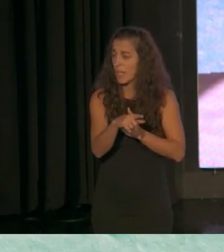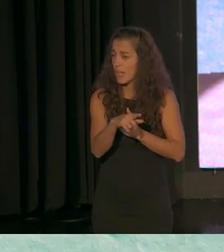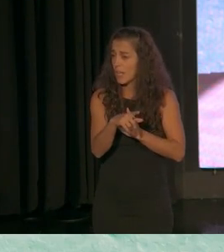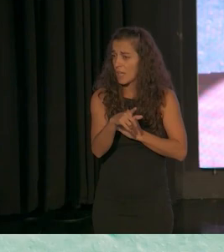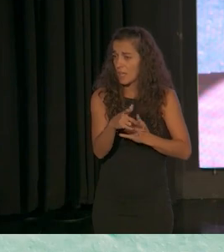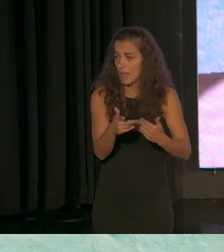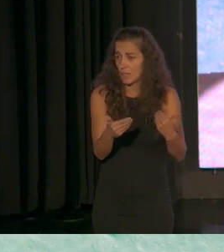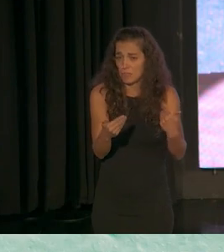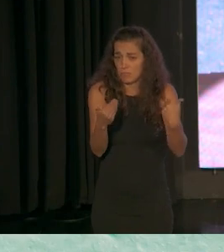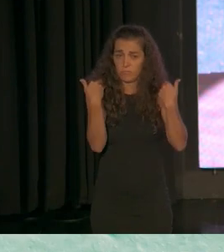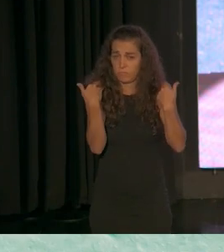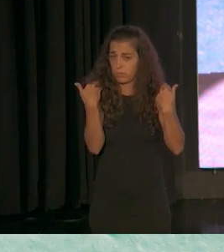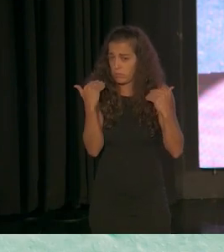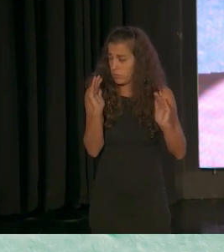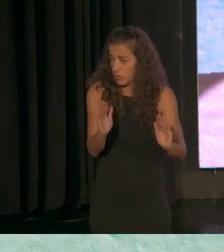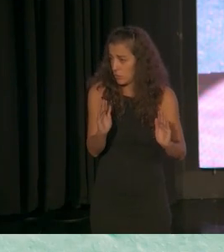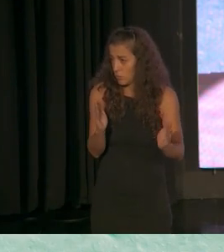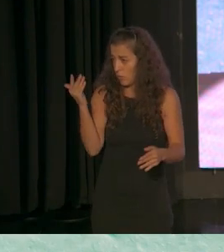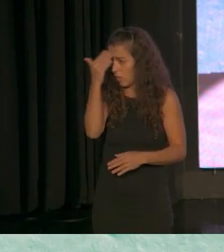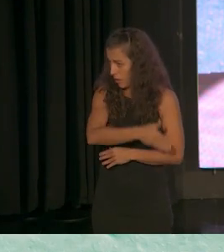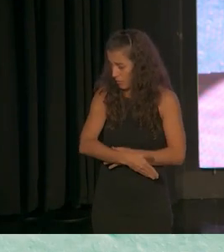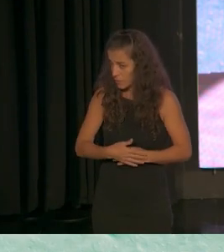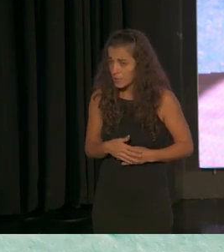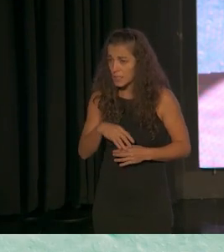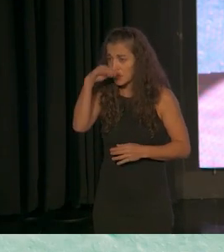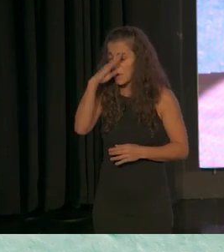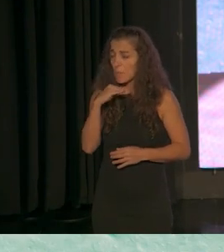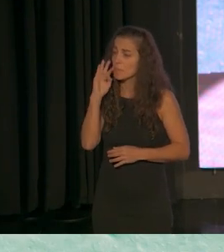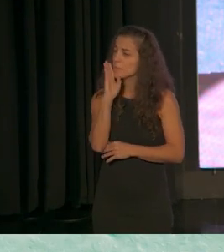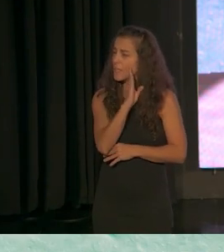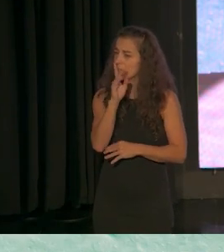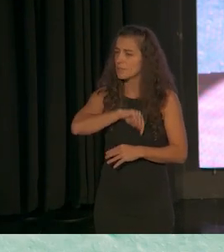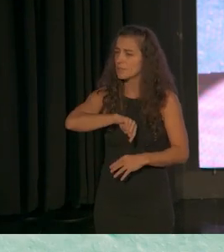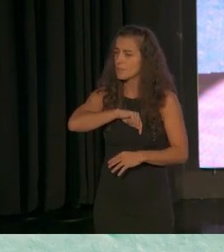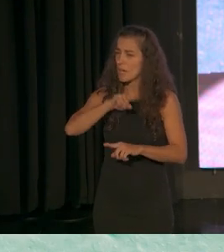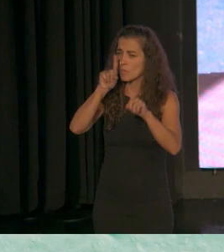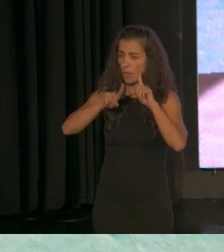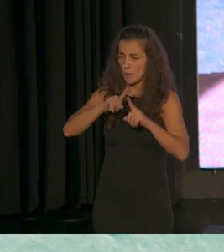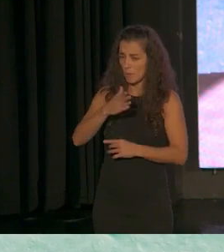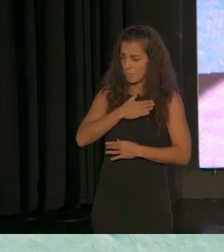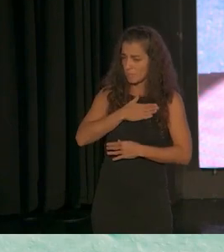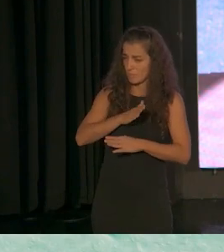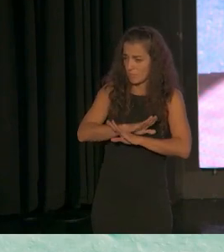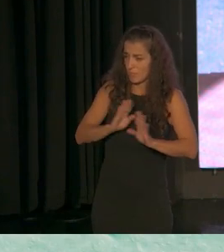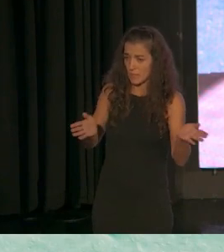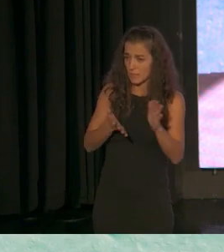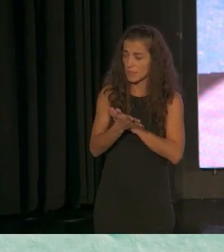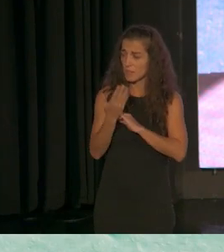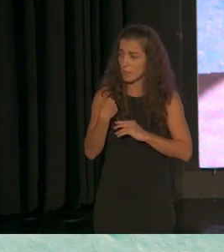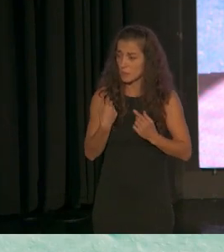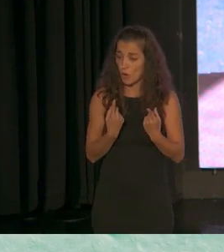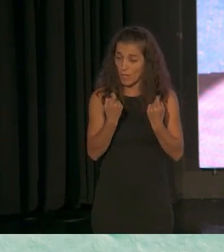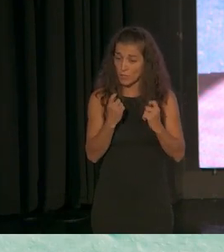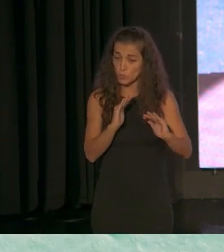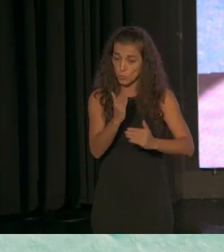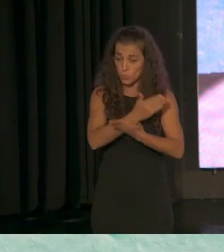responsabilidad. Los padres dicen perciben como su problema es básicamente suyo y que las necesidades asociadas